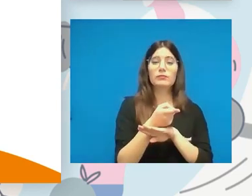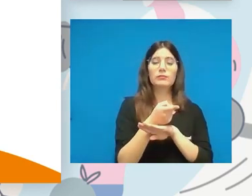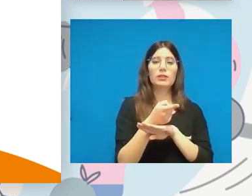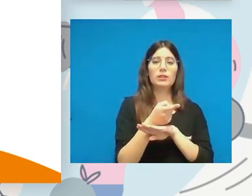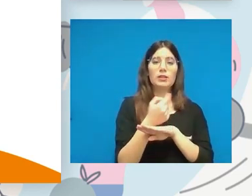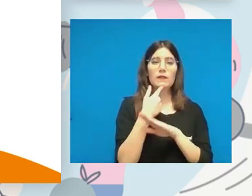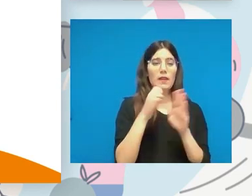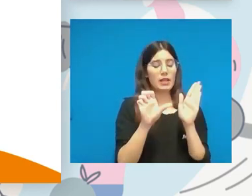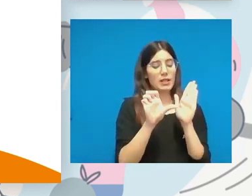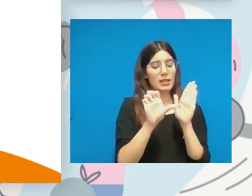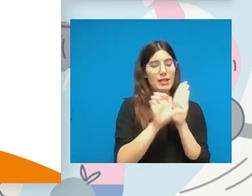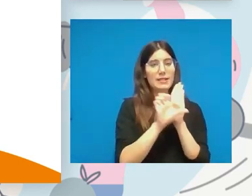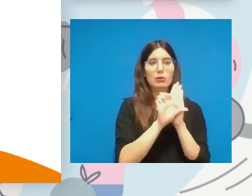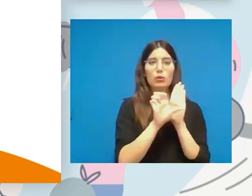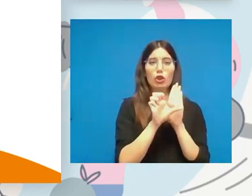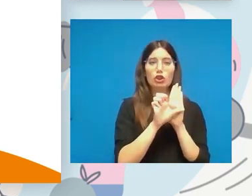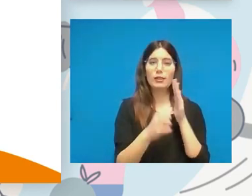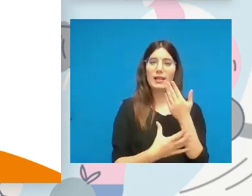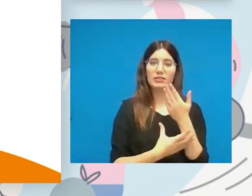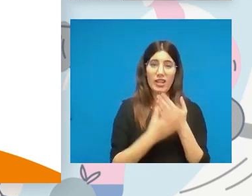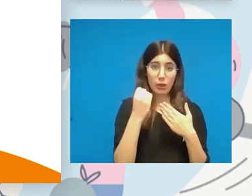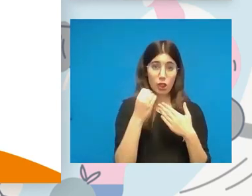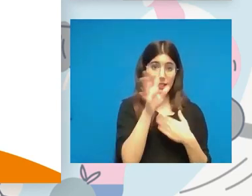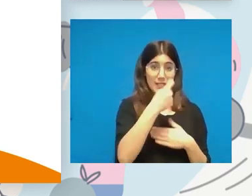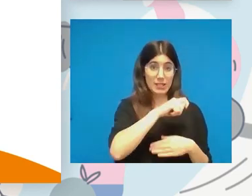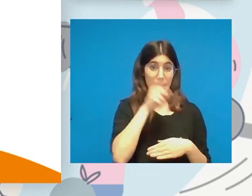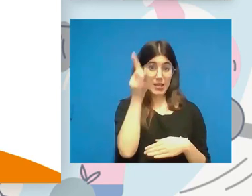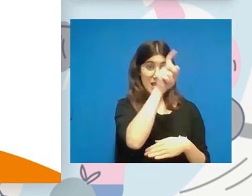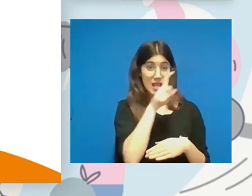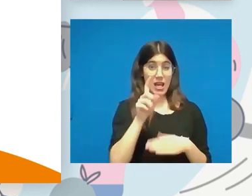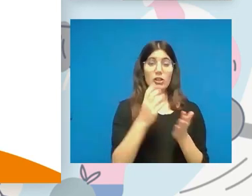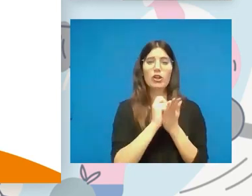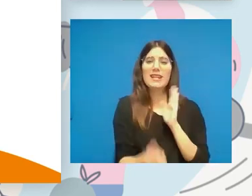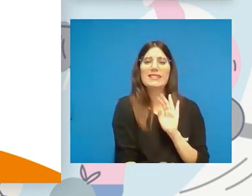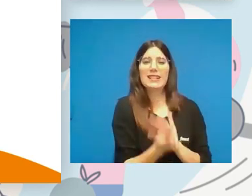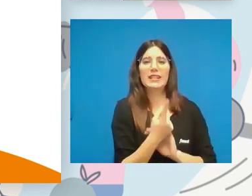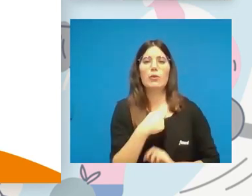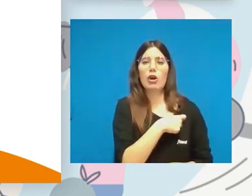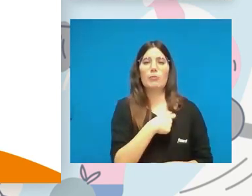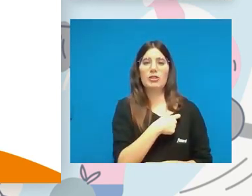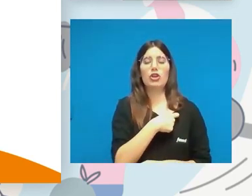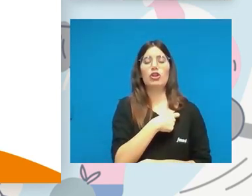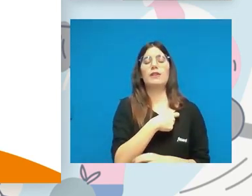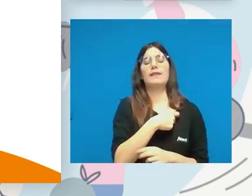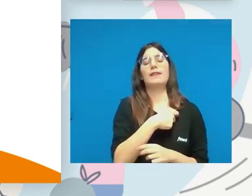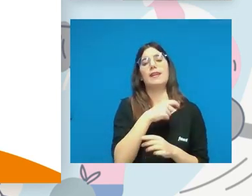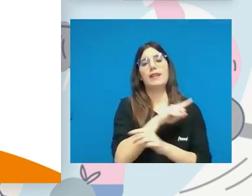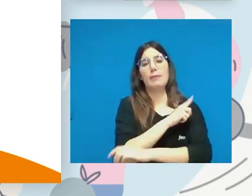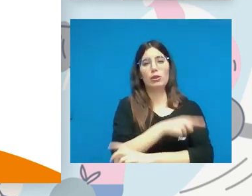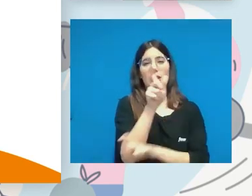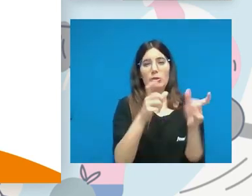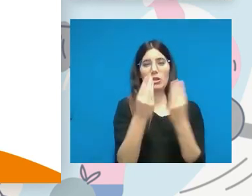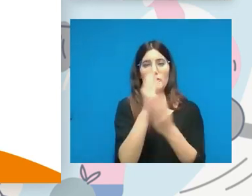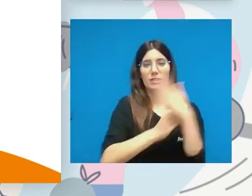en los estatutos de todas las federaciones españolas se cree una comisión de deportes de personas con discapacidad. Esto nos parece un